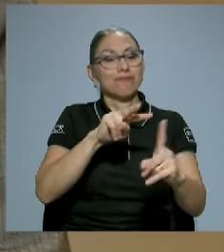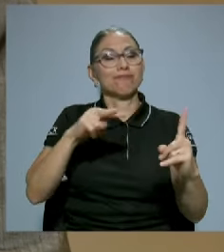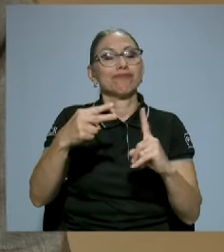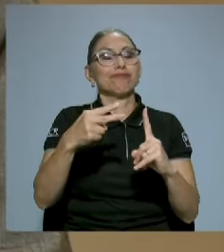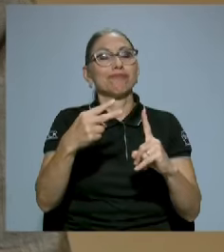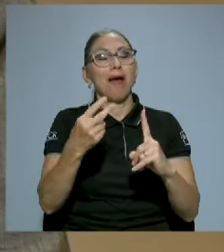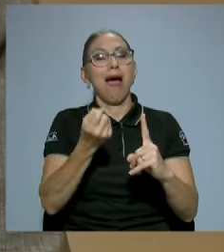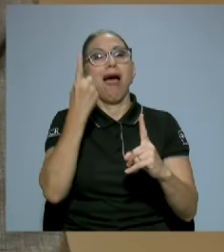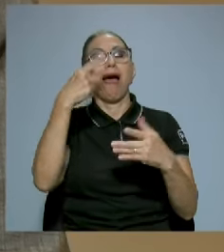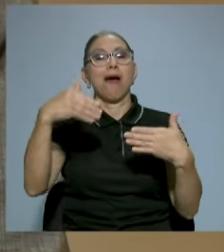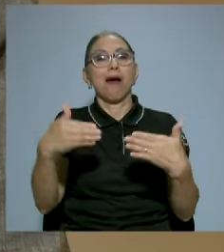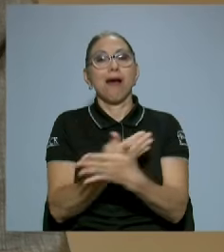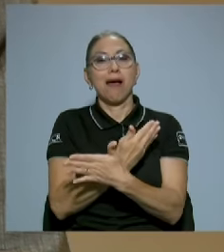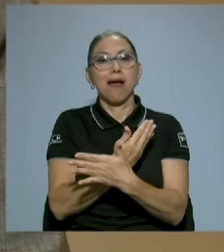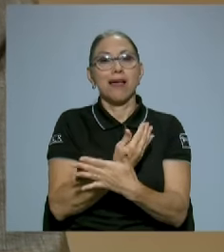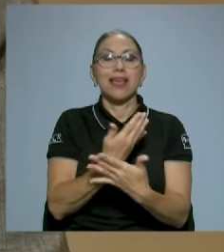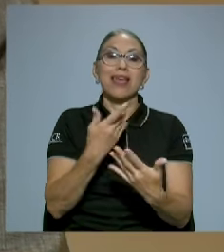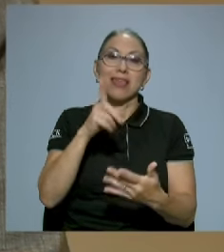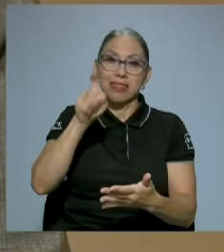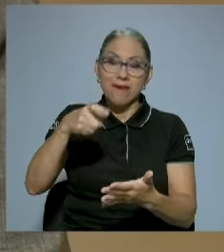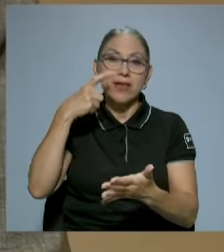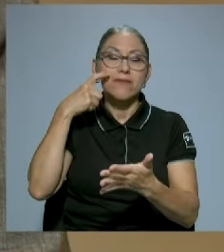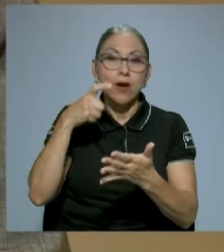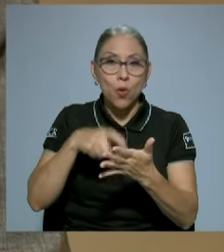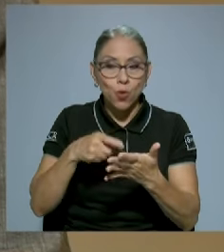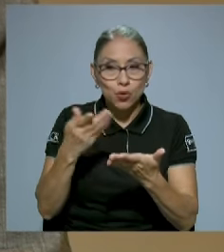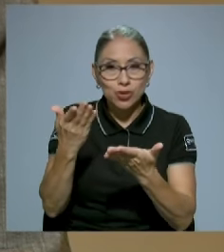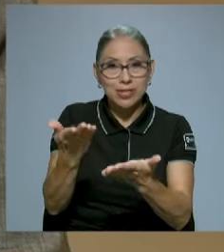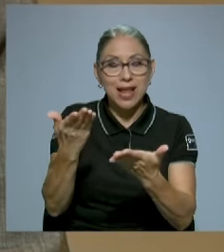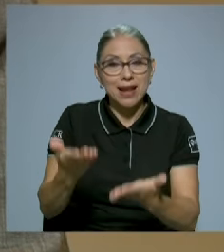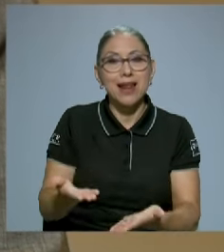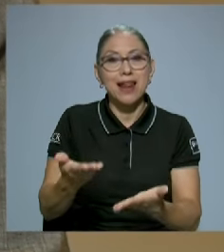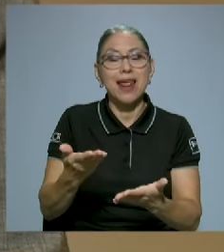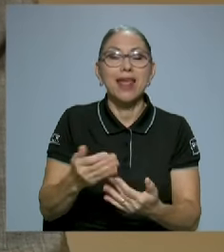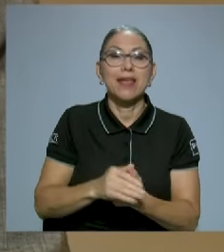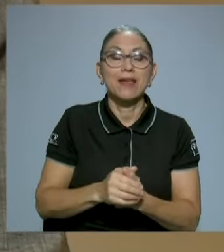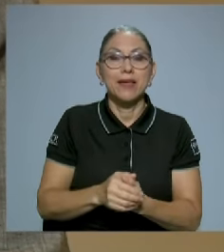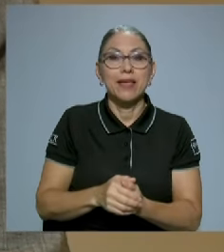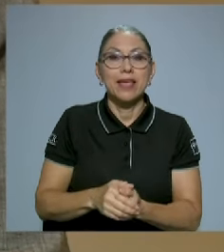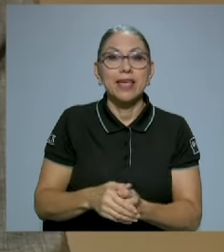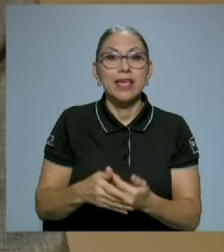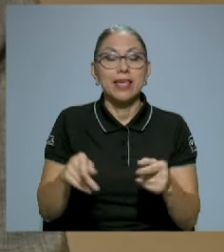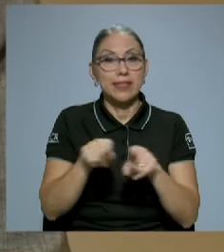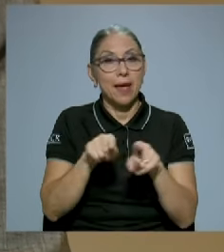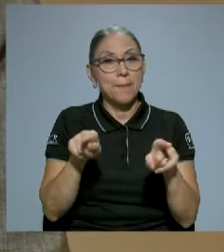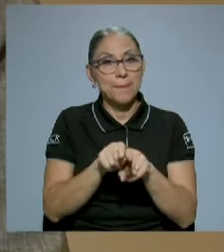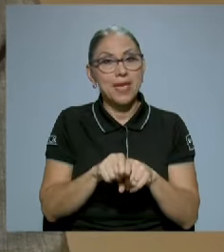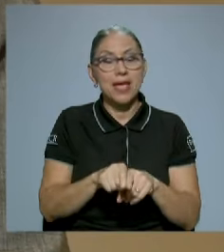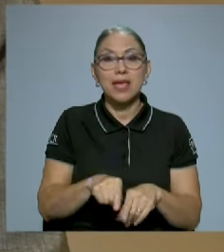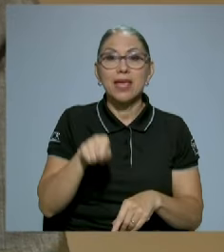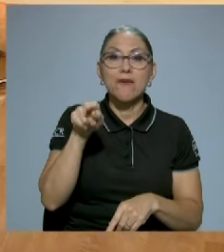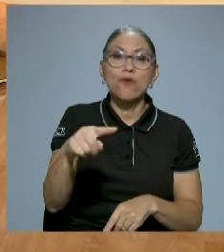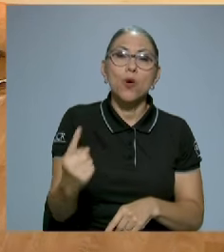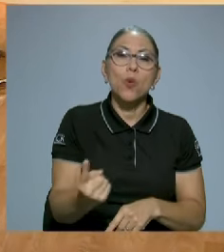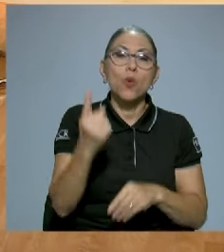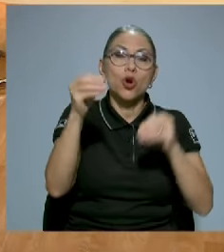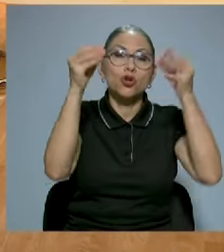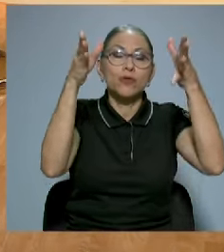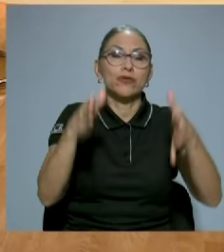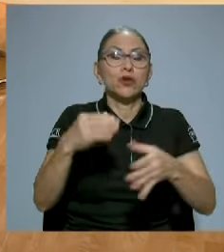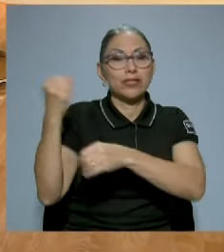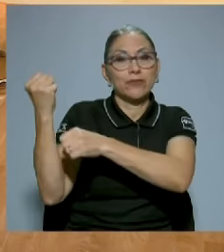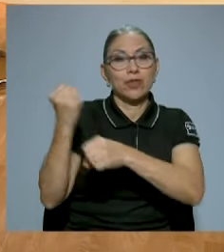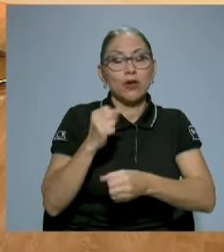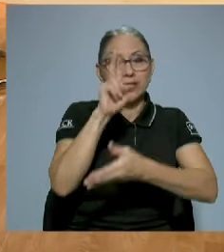efectivamente hay que reconocerlo, esa circunstancia y también que él fue uno de los profesores fundadores de la